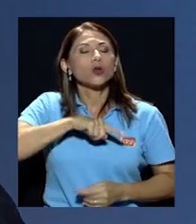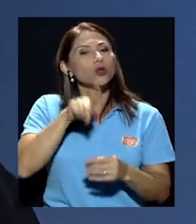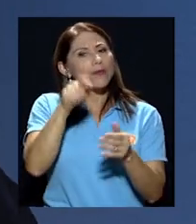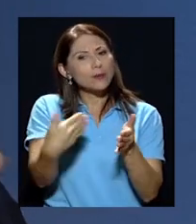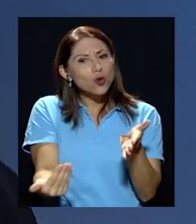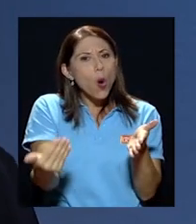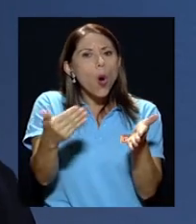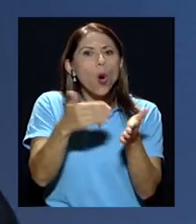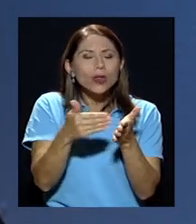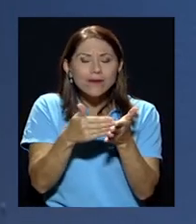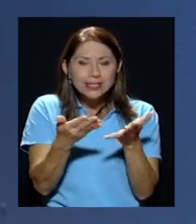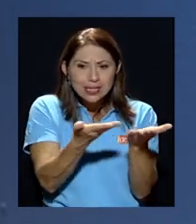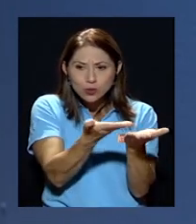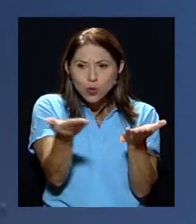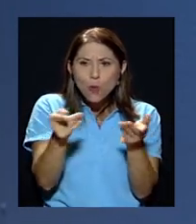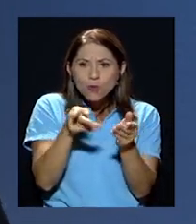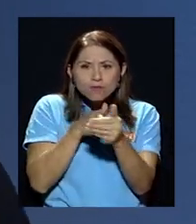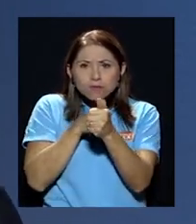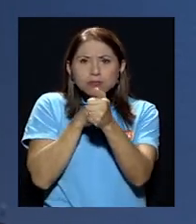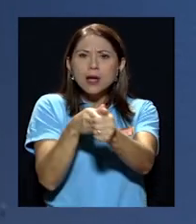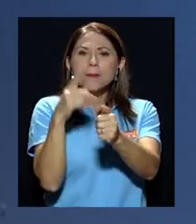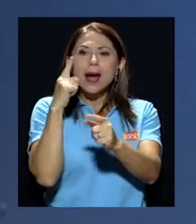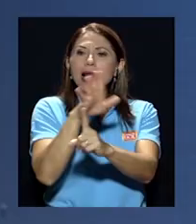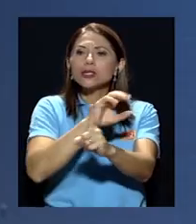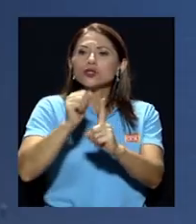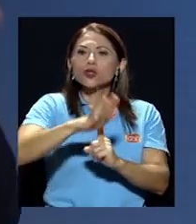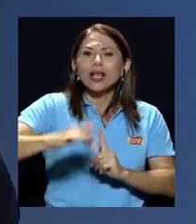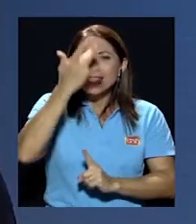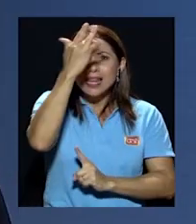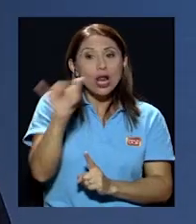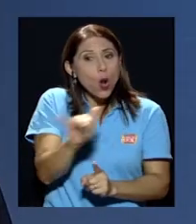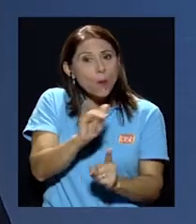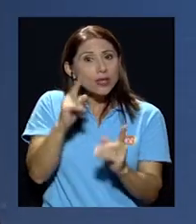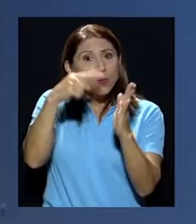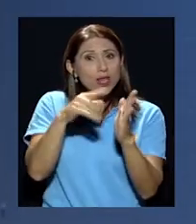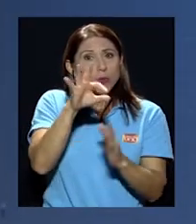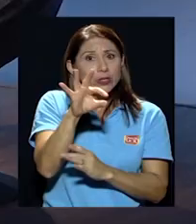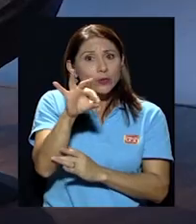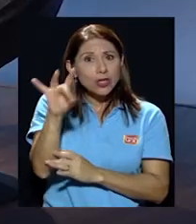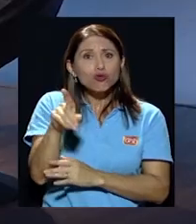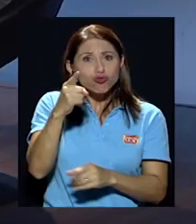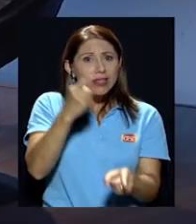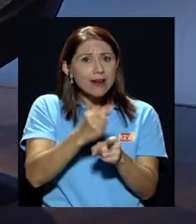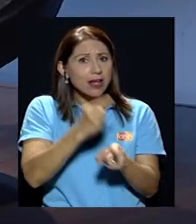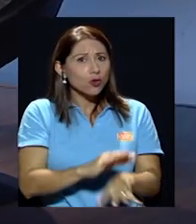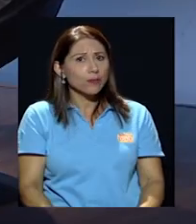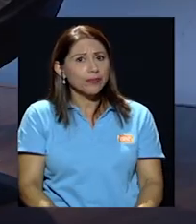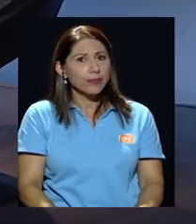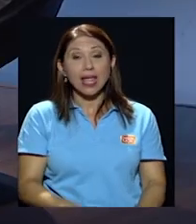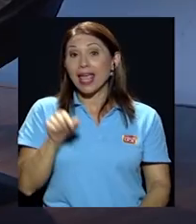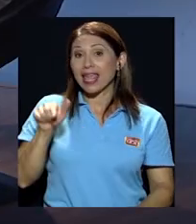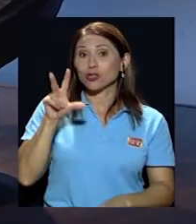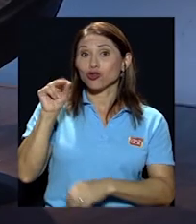para que tome un camino y formar una sociedad inteligente lo mismo hice en el 98 en eso usted tiene razón En esos 30 años usted no